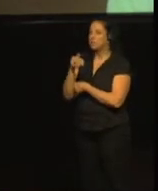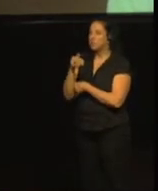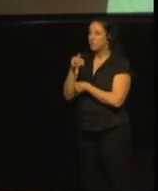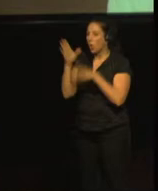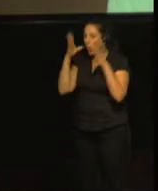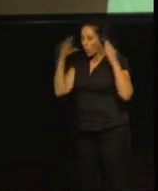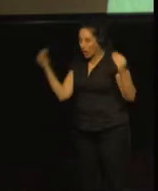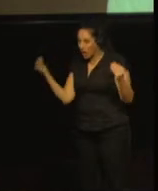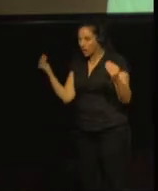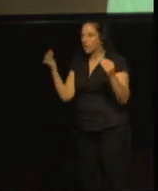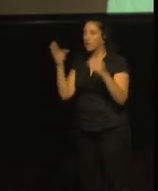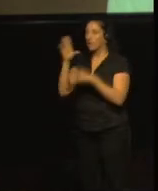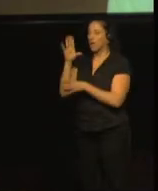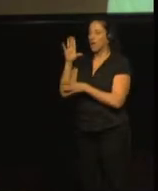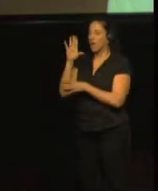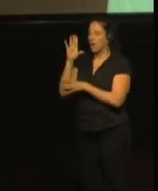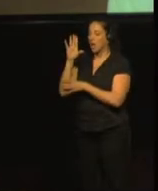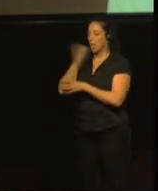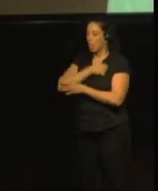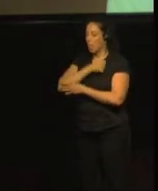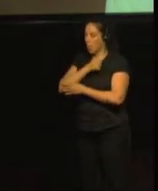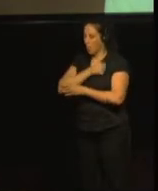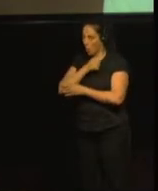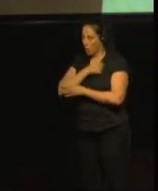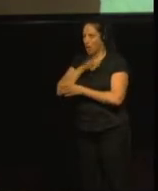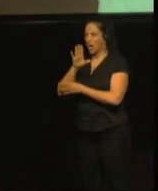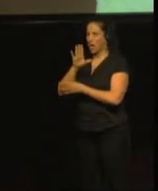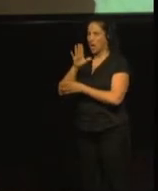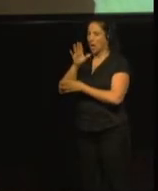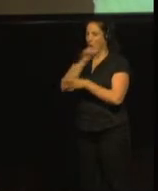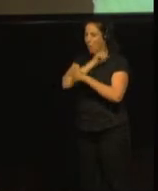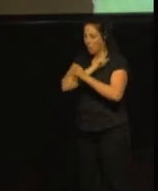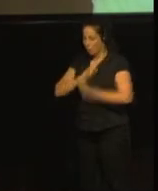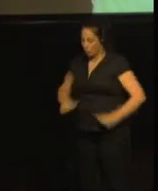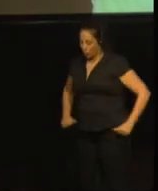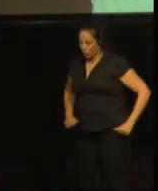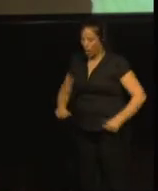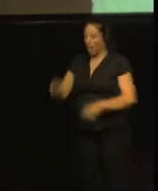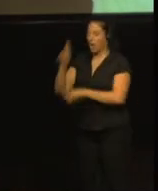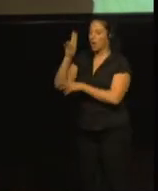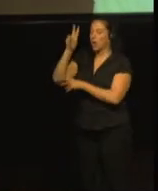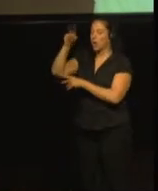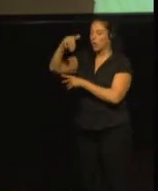Holanda, Polonia, Portugal, Rumanía,